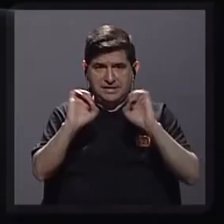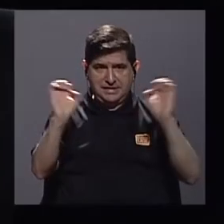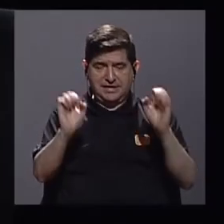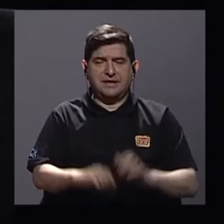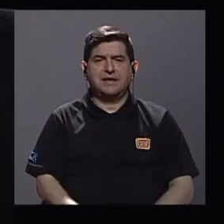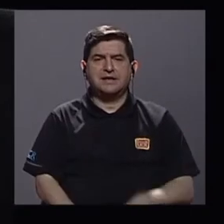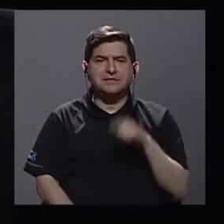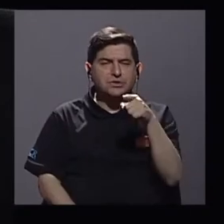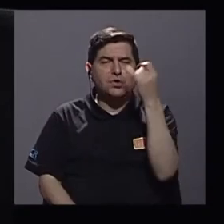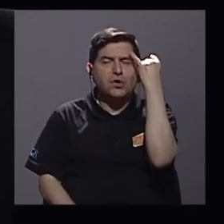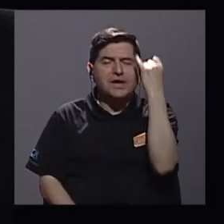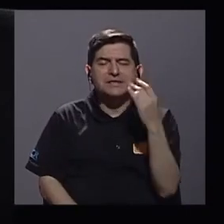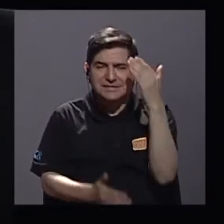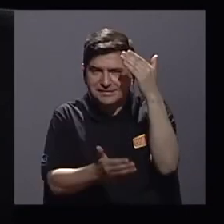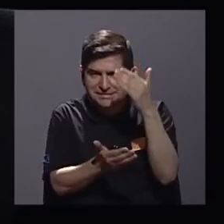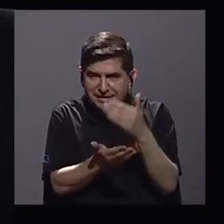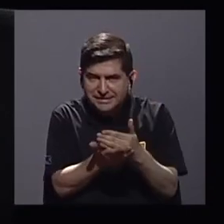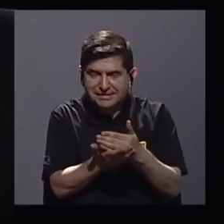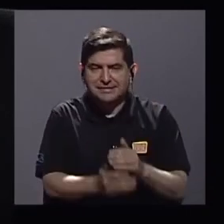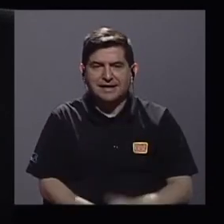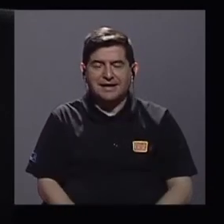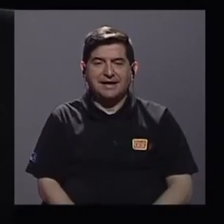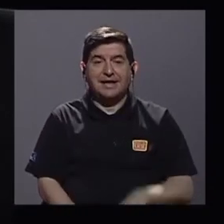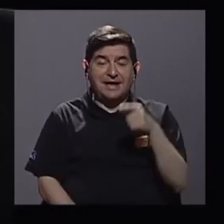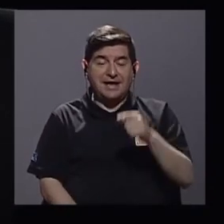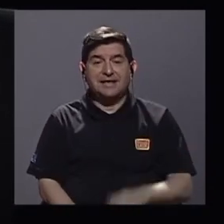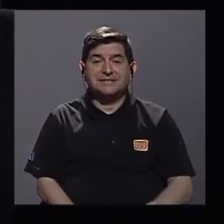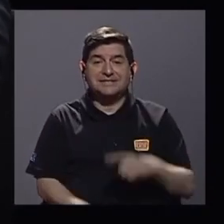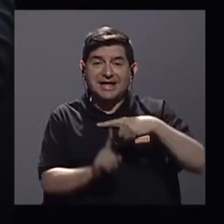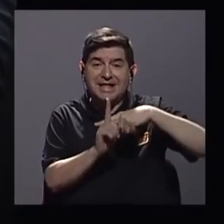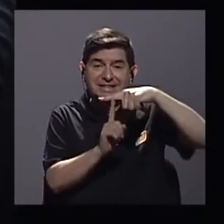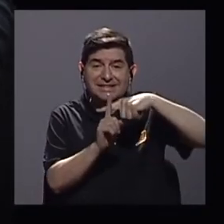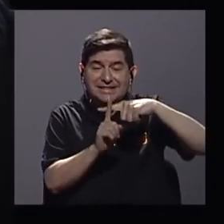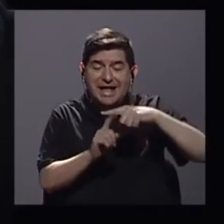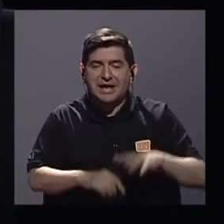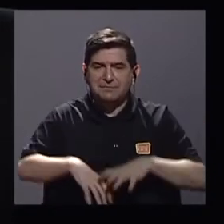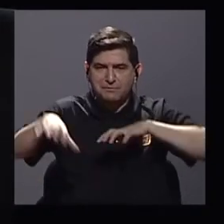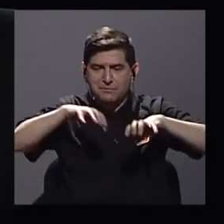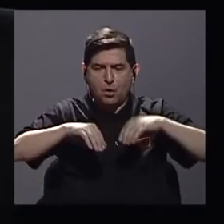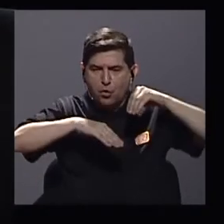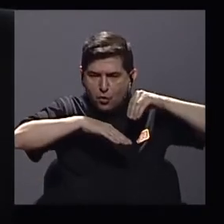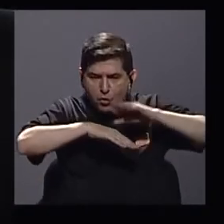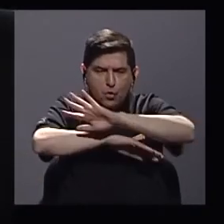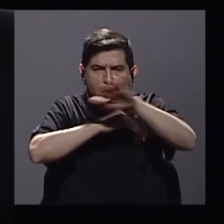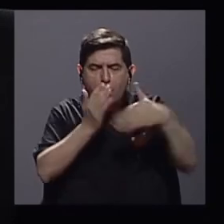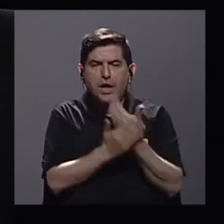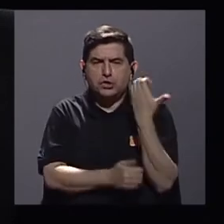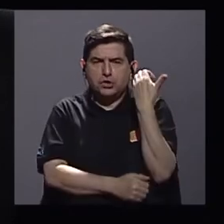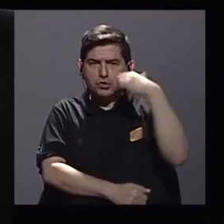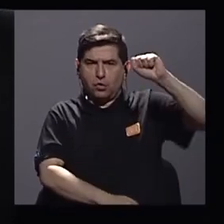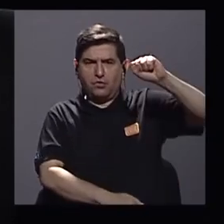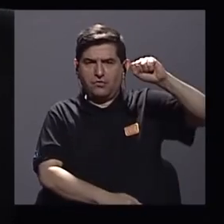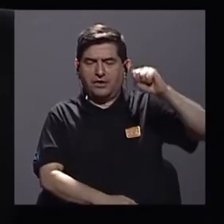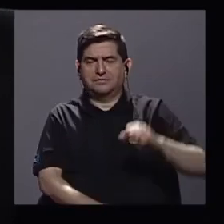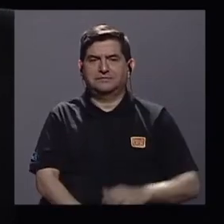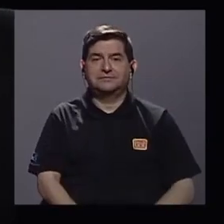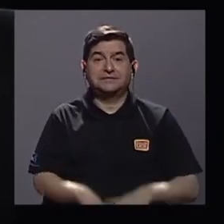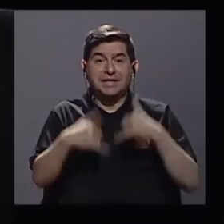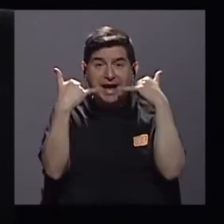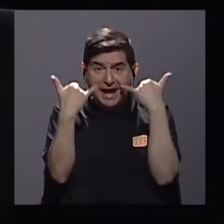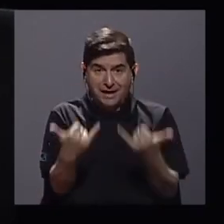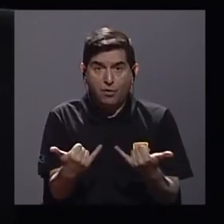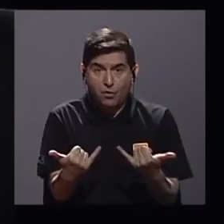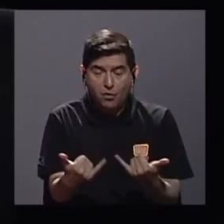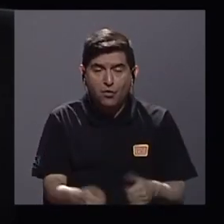Me quiero quedar con eso de cómo esa termodinámica ha permeado en todas las revoluciones y que ahora